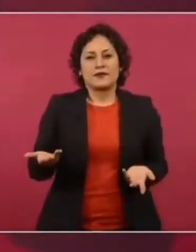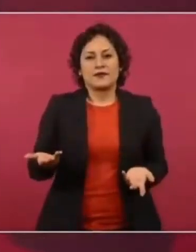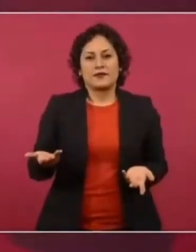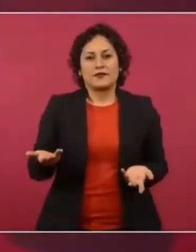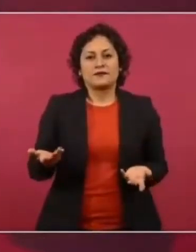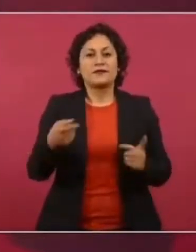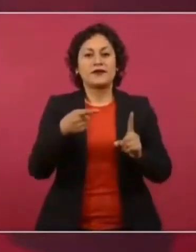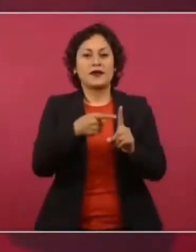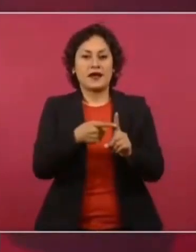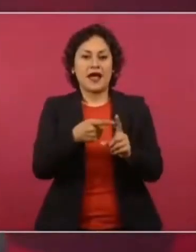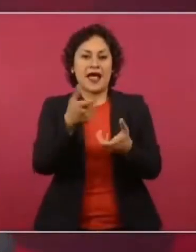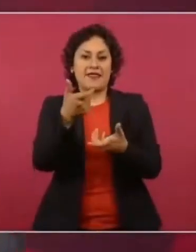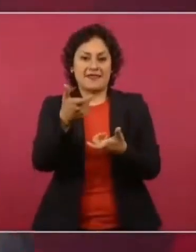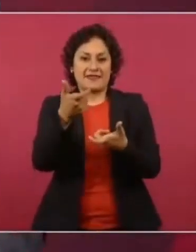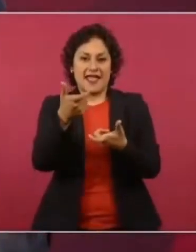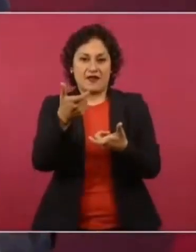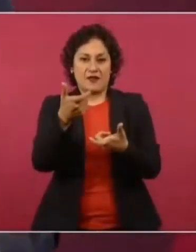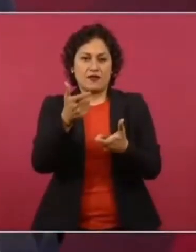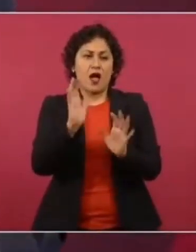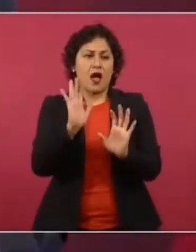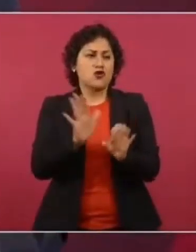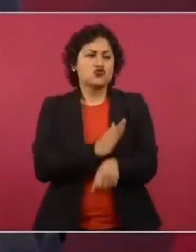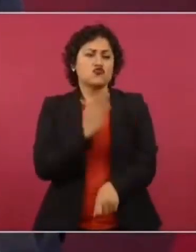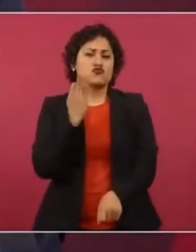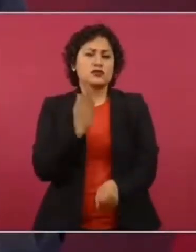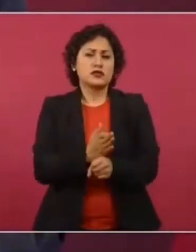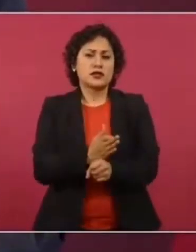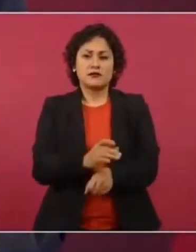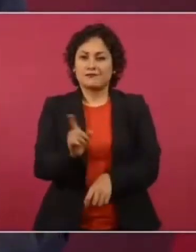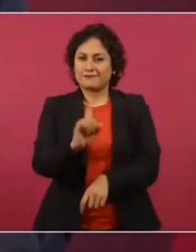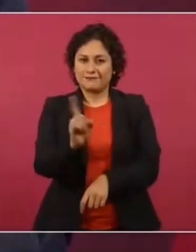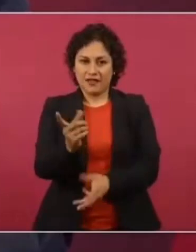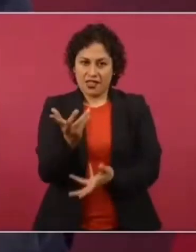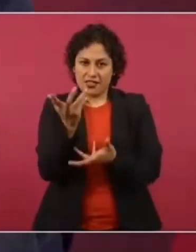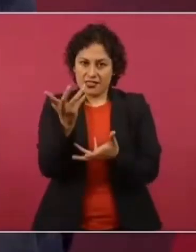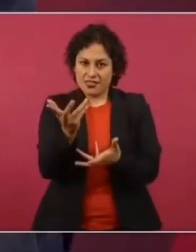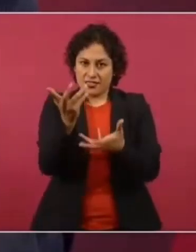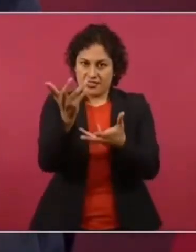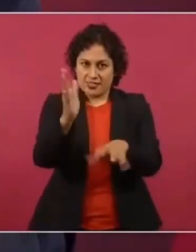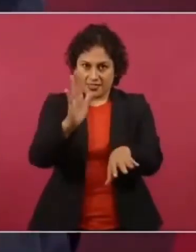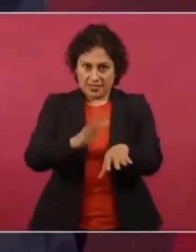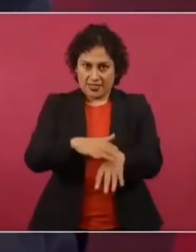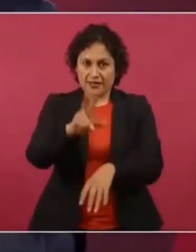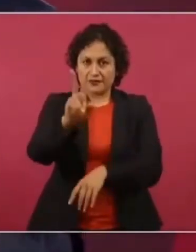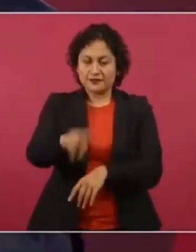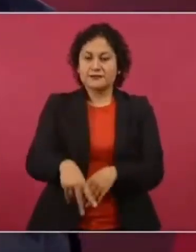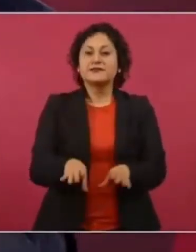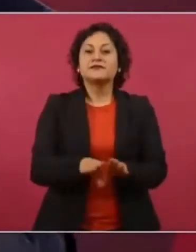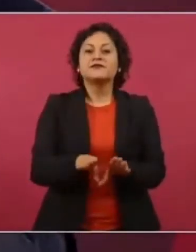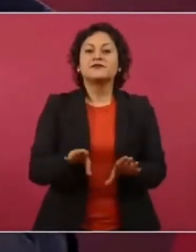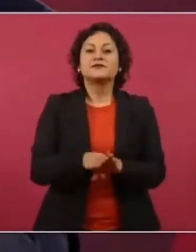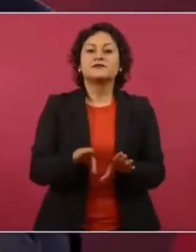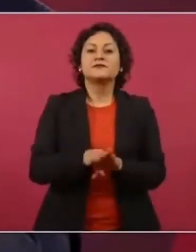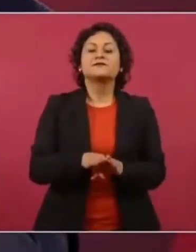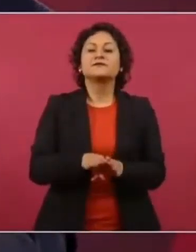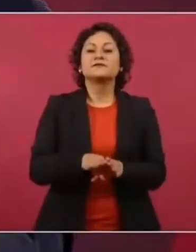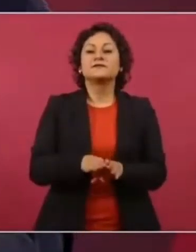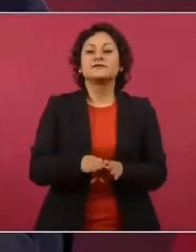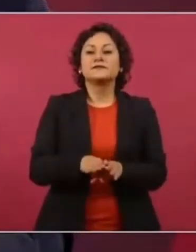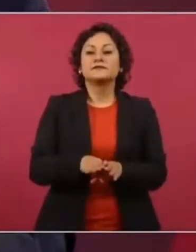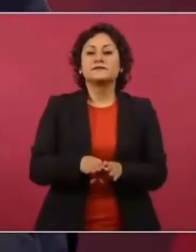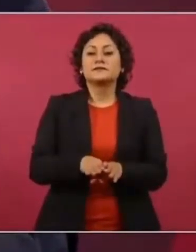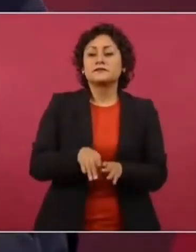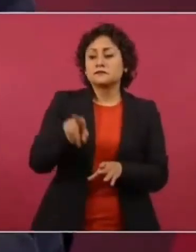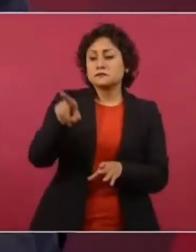ambiciona más. Porque también había ese dicho, ¿no? Ponga ese que ya tiene, ya no va a robar.